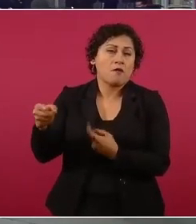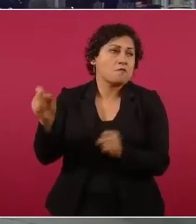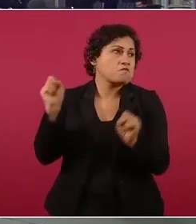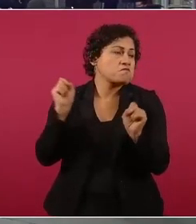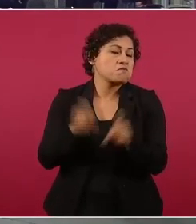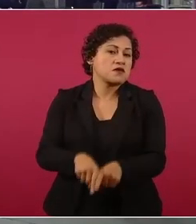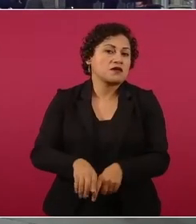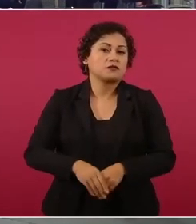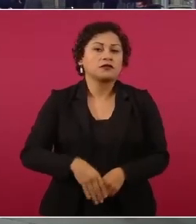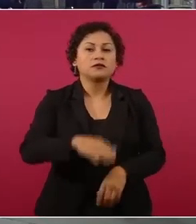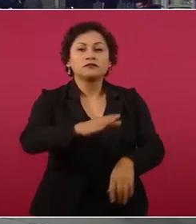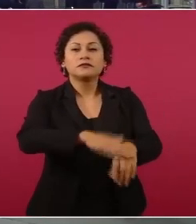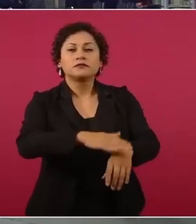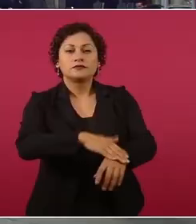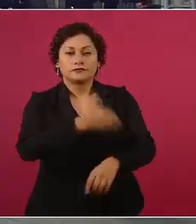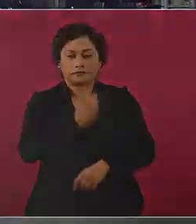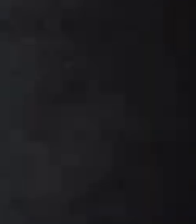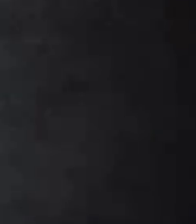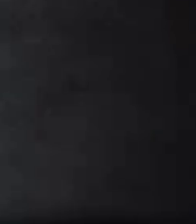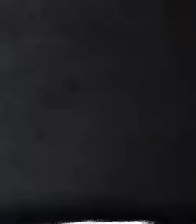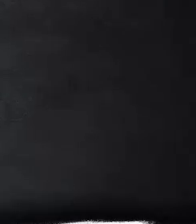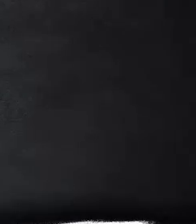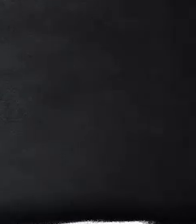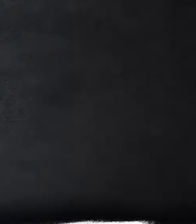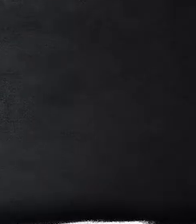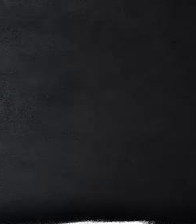Presidente, ¿qué le puede decir a los padres de familia?